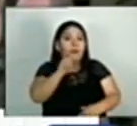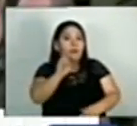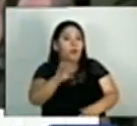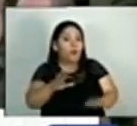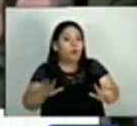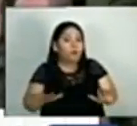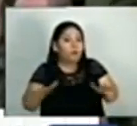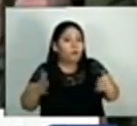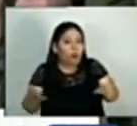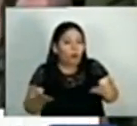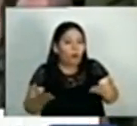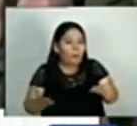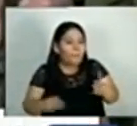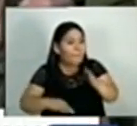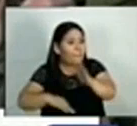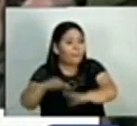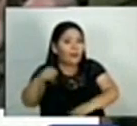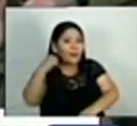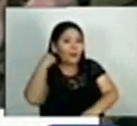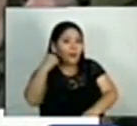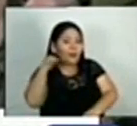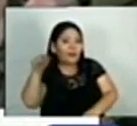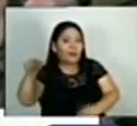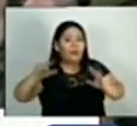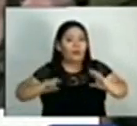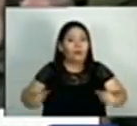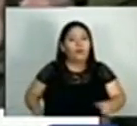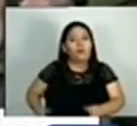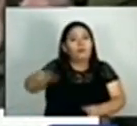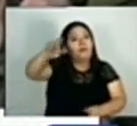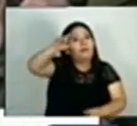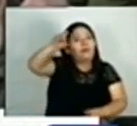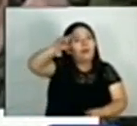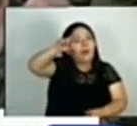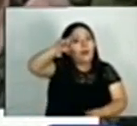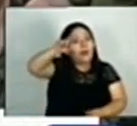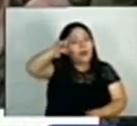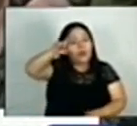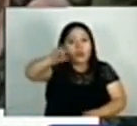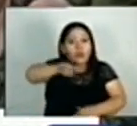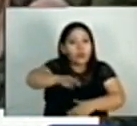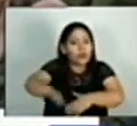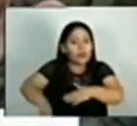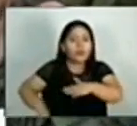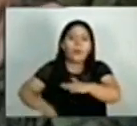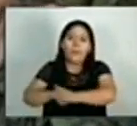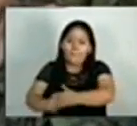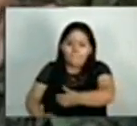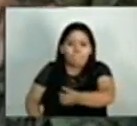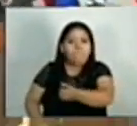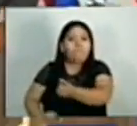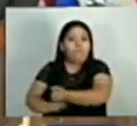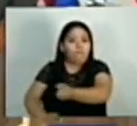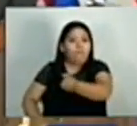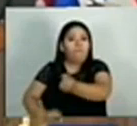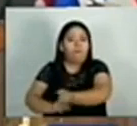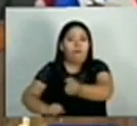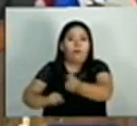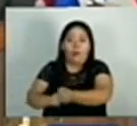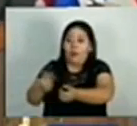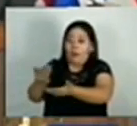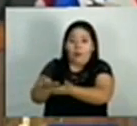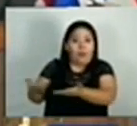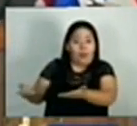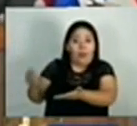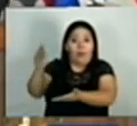una de las principales prioridades de la administración es hacer todo lo posible para asegurar la liberación